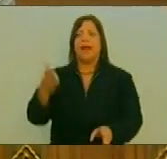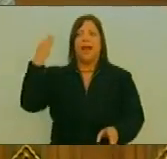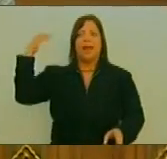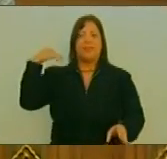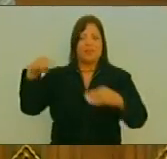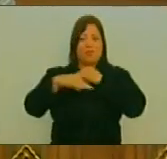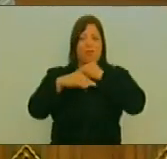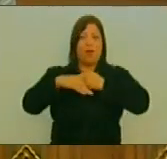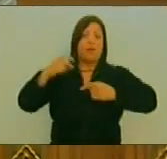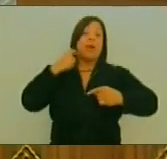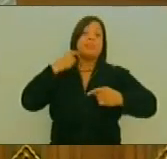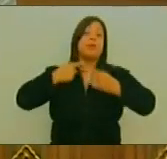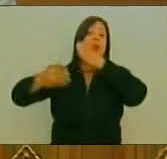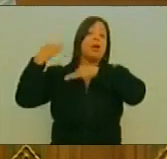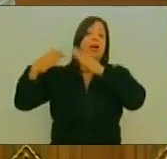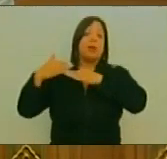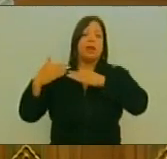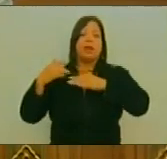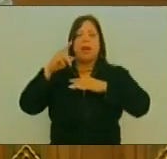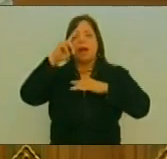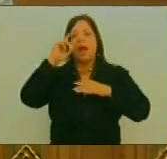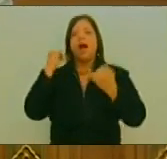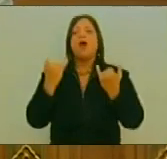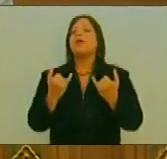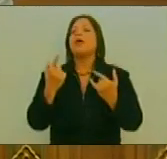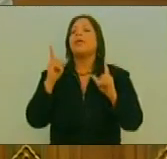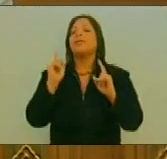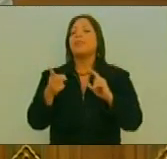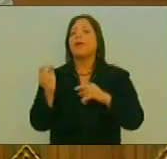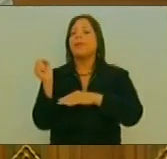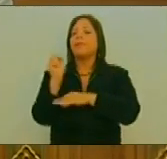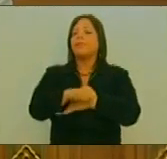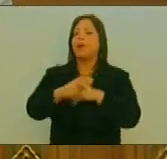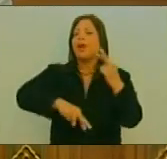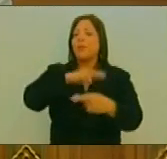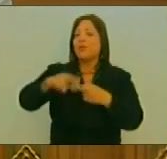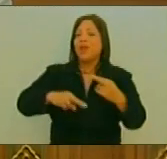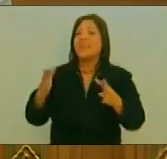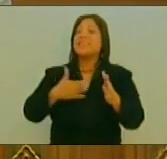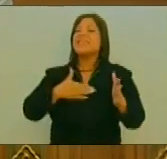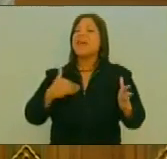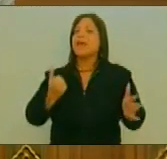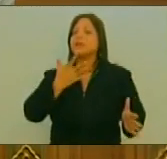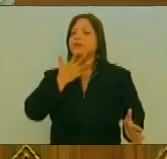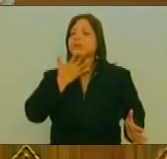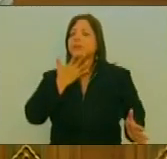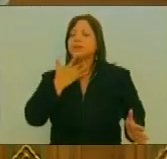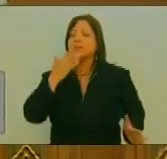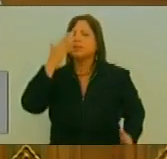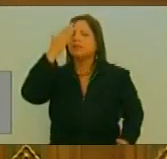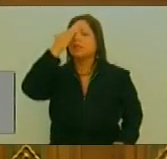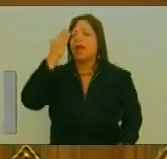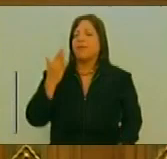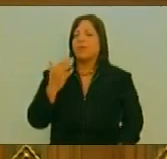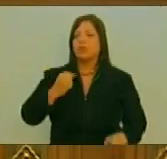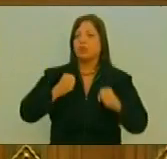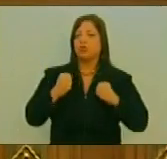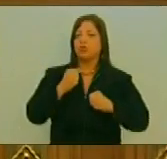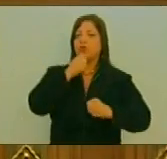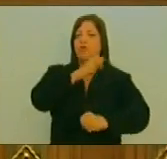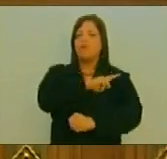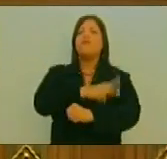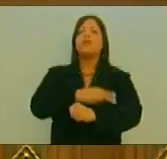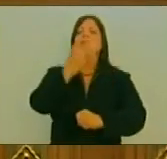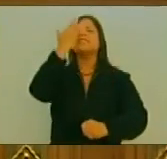Imperialista Tiene que pasar Por la derrota De la revolución Bolivariana Porque ellos saben Que lo que nosotros Estamos